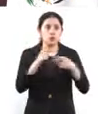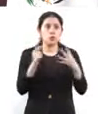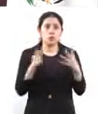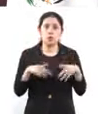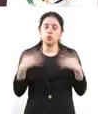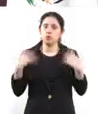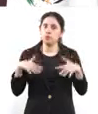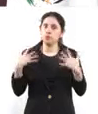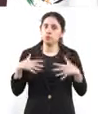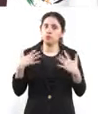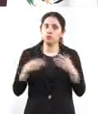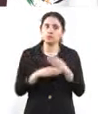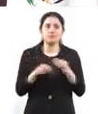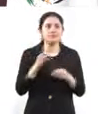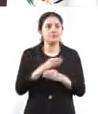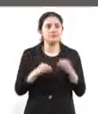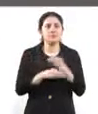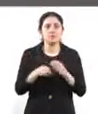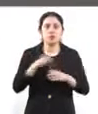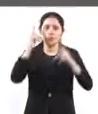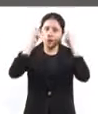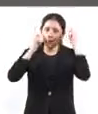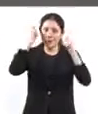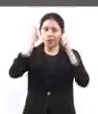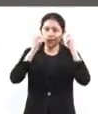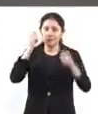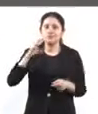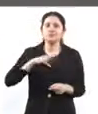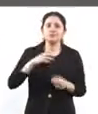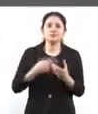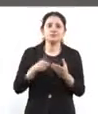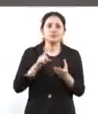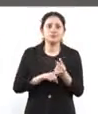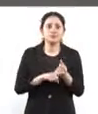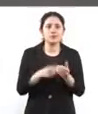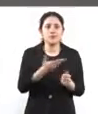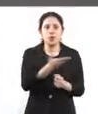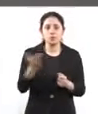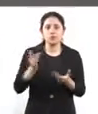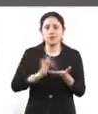turismo y gracias a esa página, así que gracias a todos.